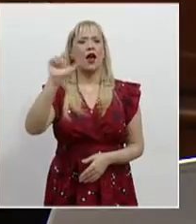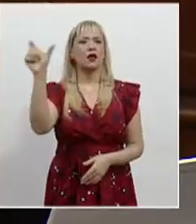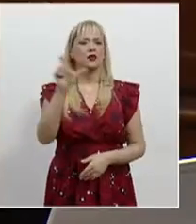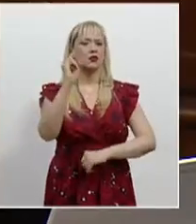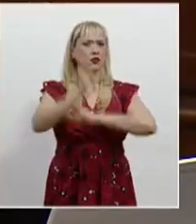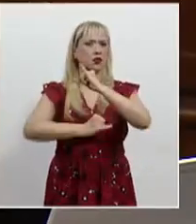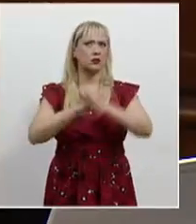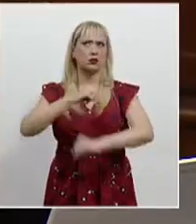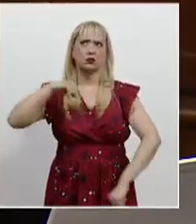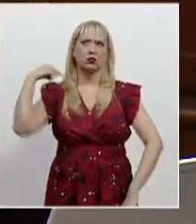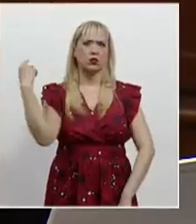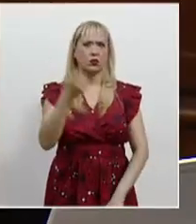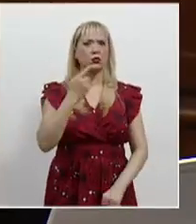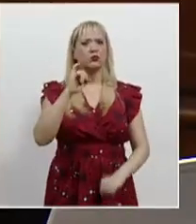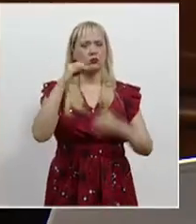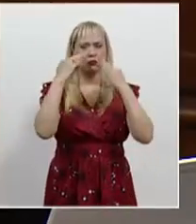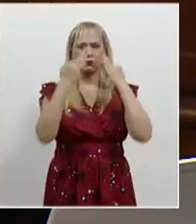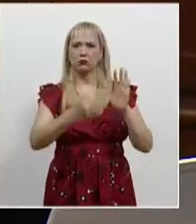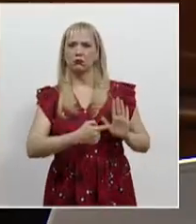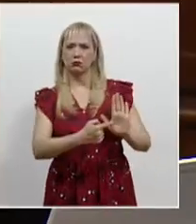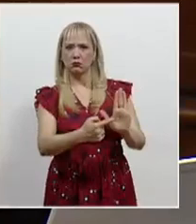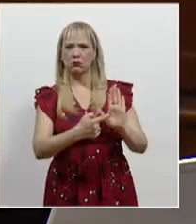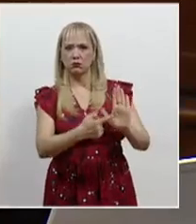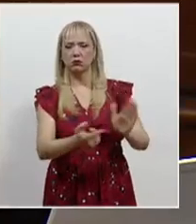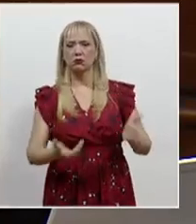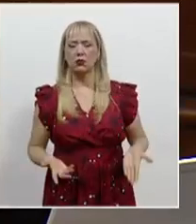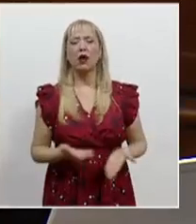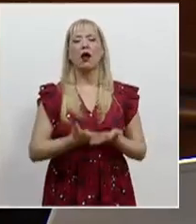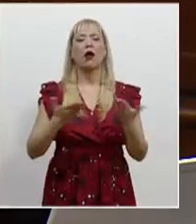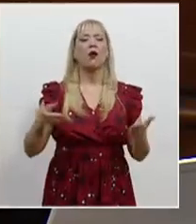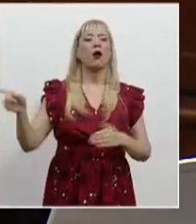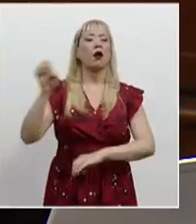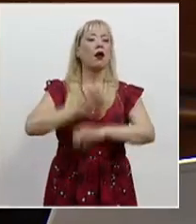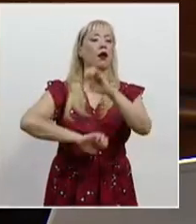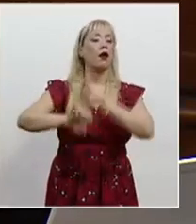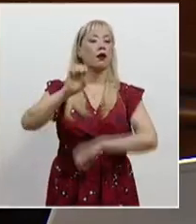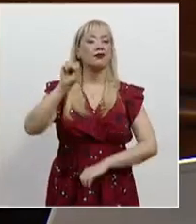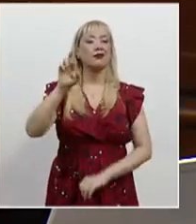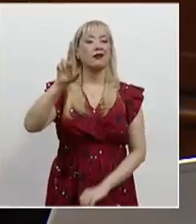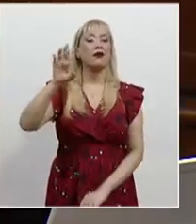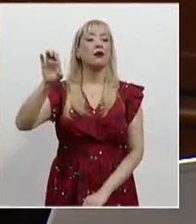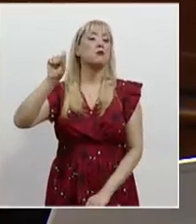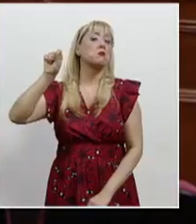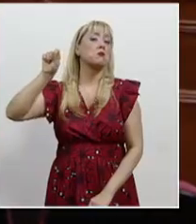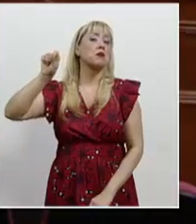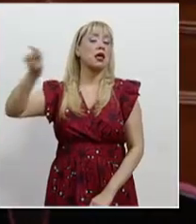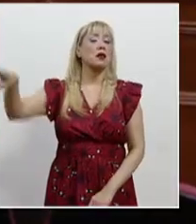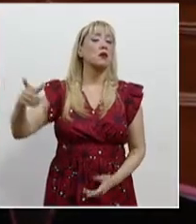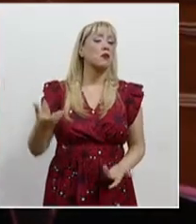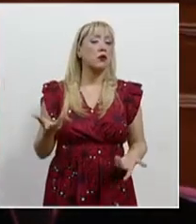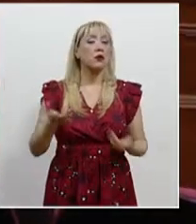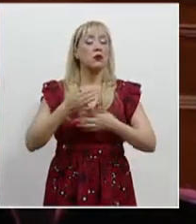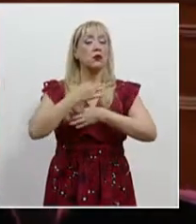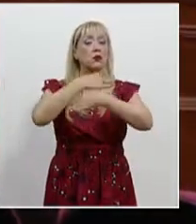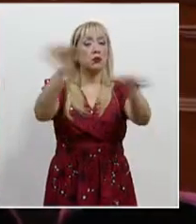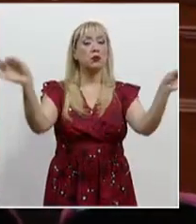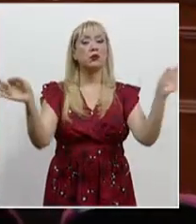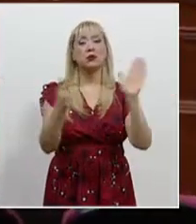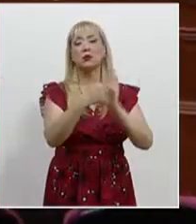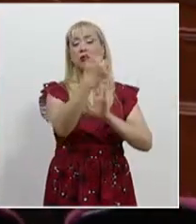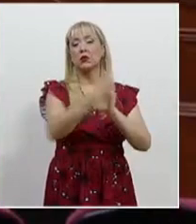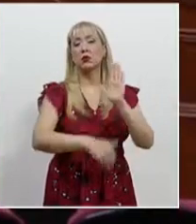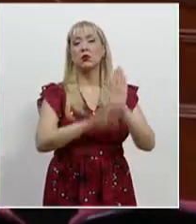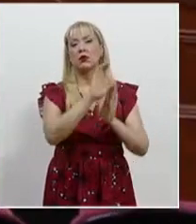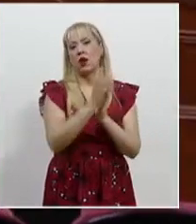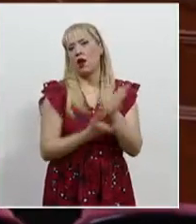subrayó el Pleno. La Secretaría de Relaciones Exteriores ya publicó elementos de ese contrato. Escuchemos brevemente a la